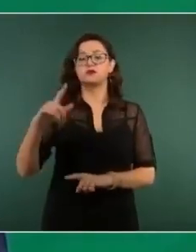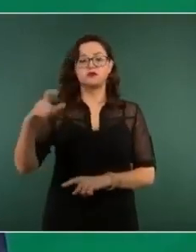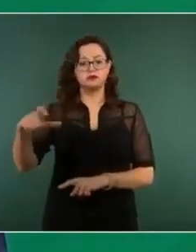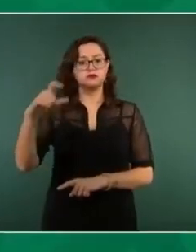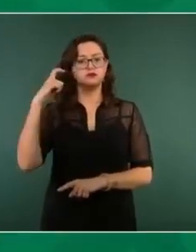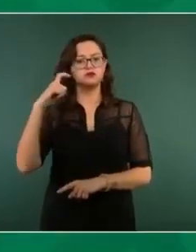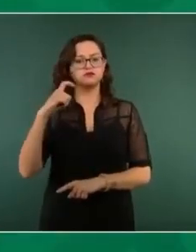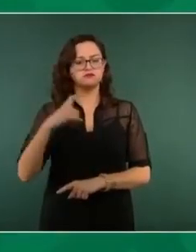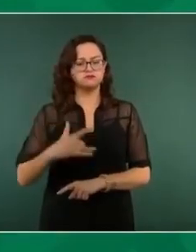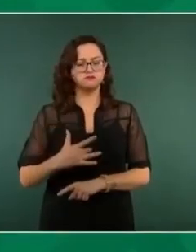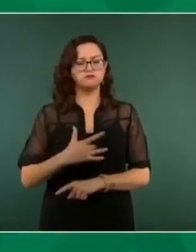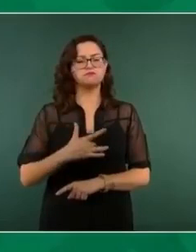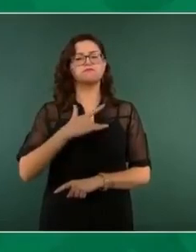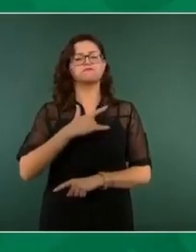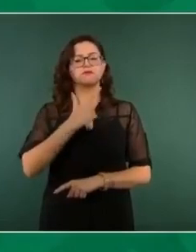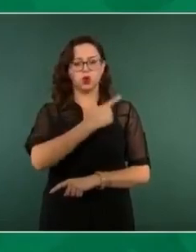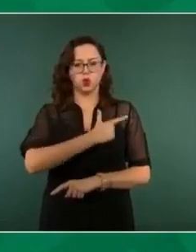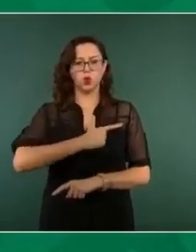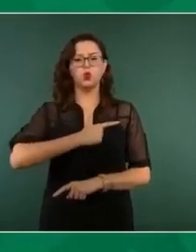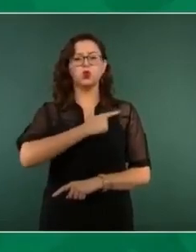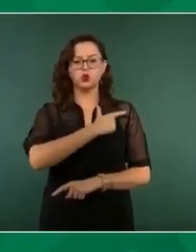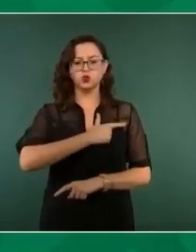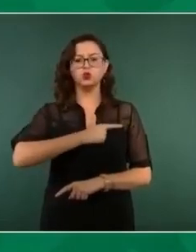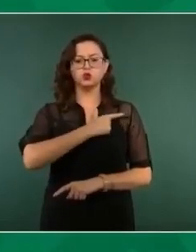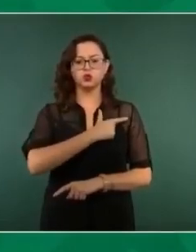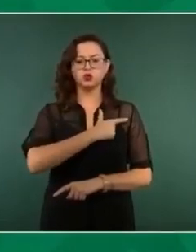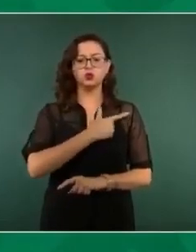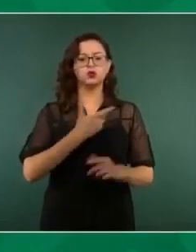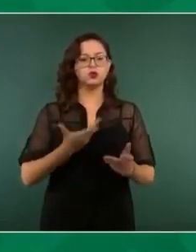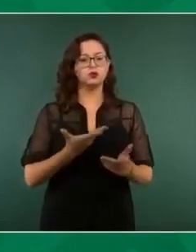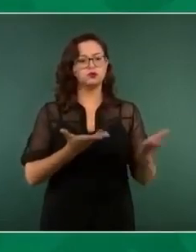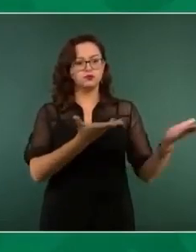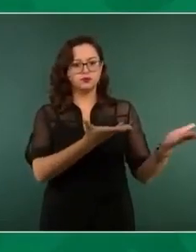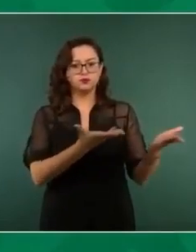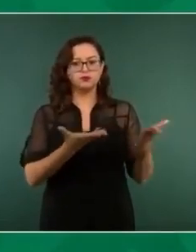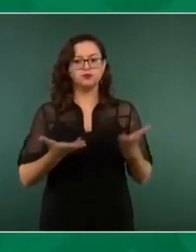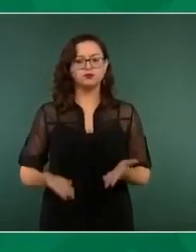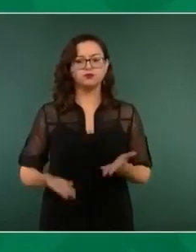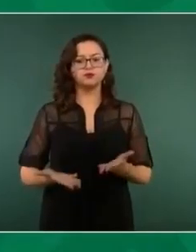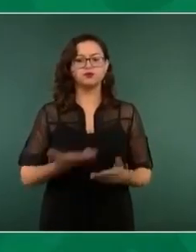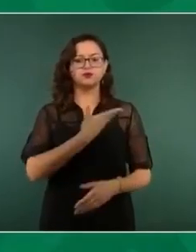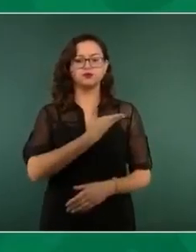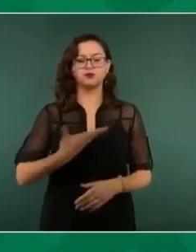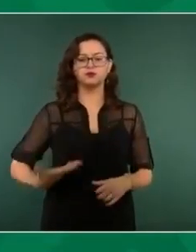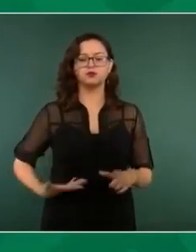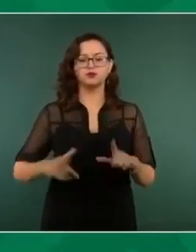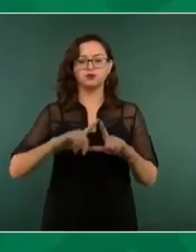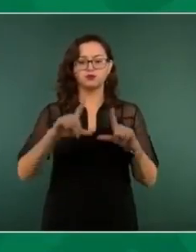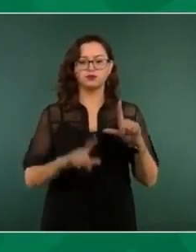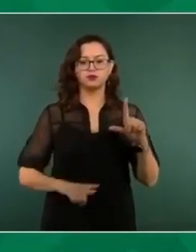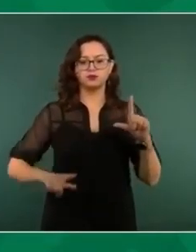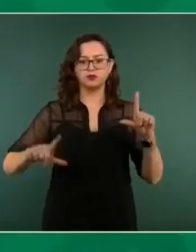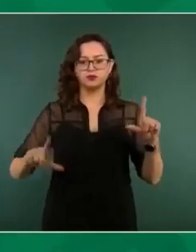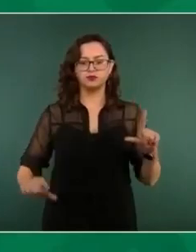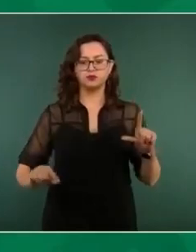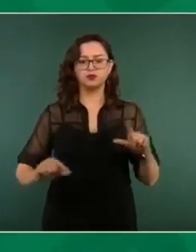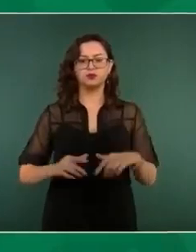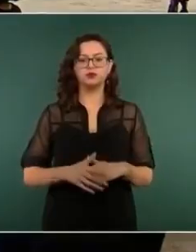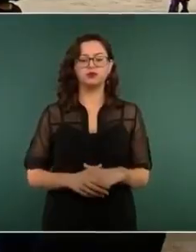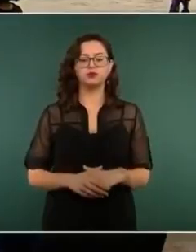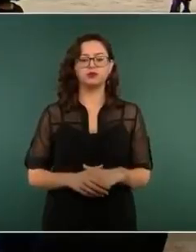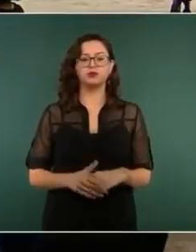grato darle la bienvenida a nuestro estado, al señor presidente de la República,